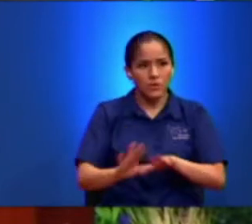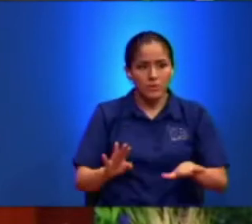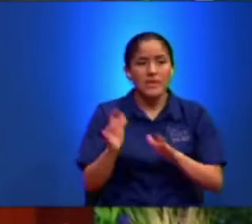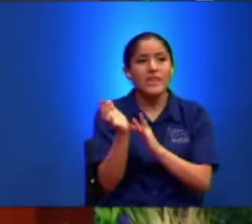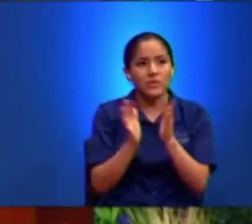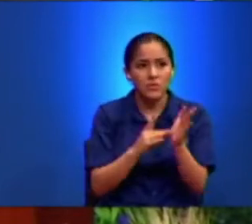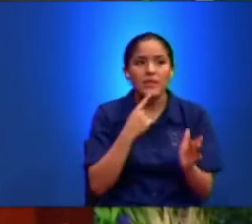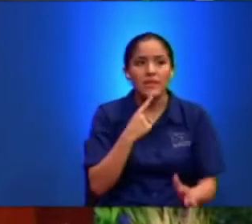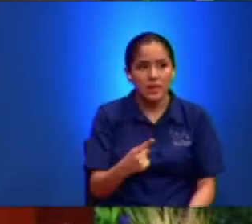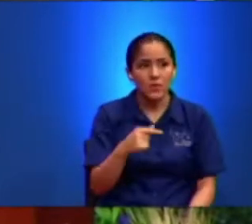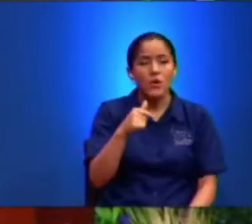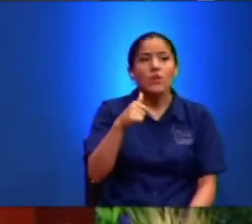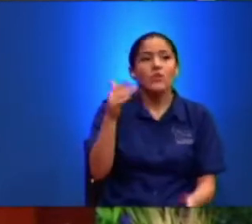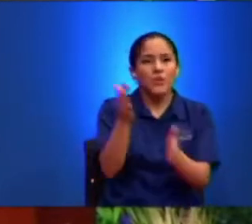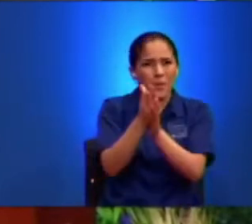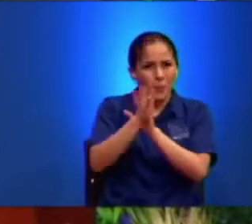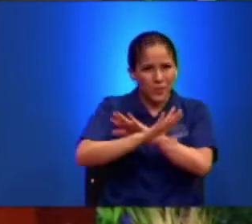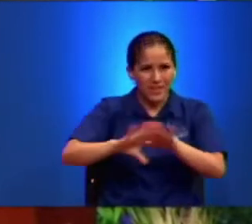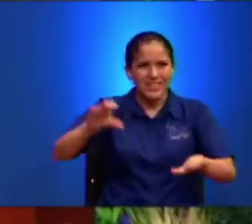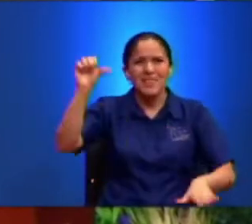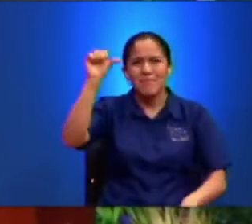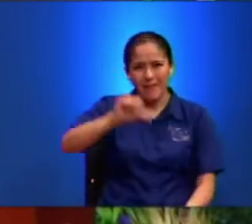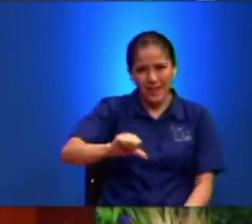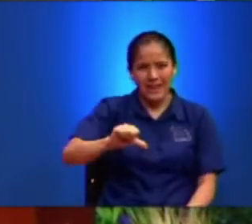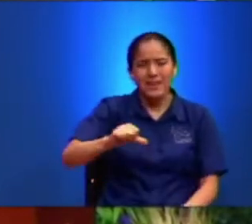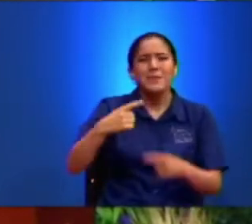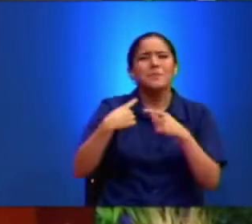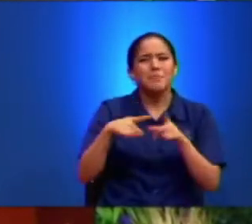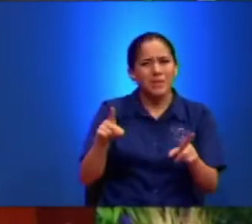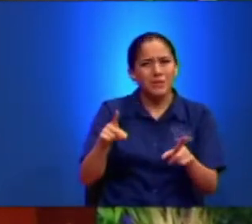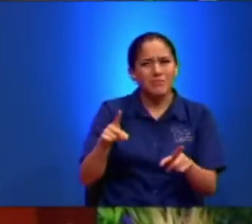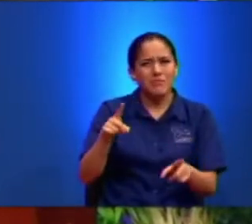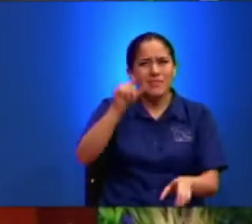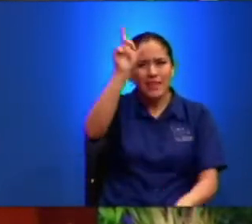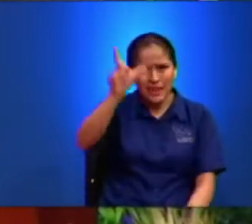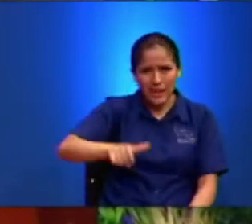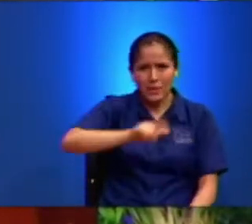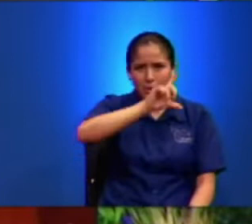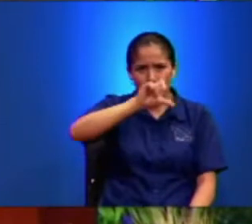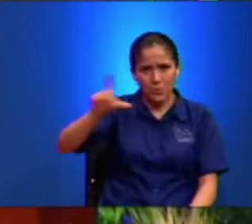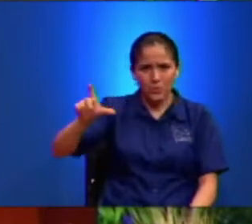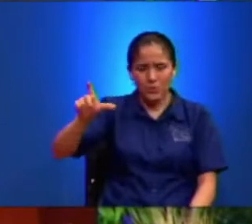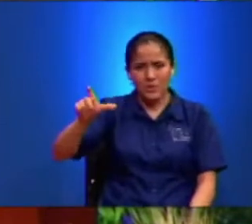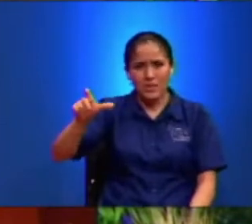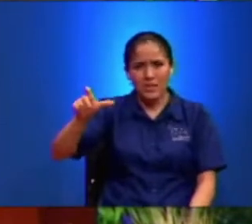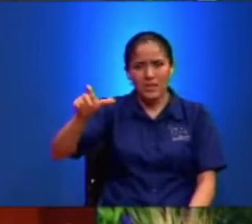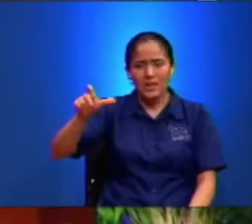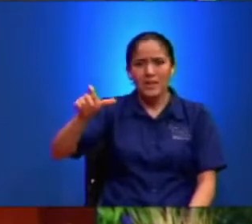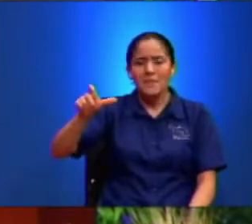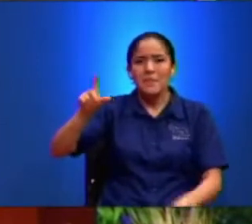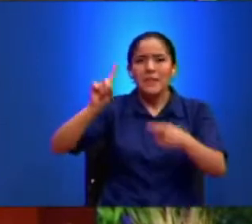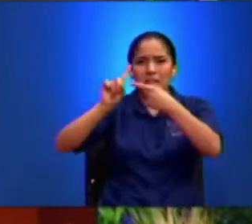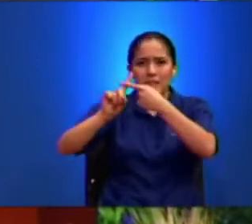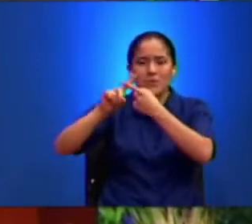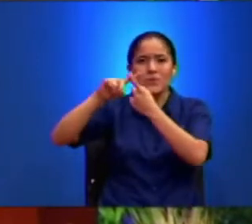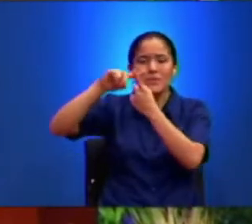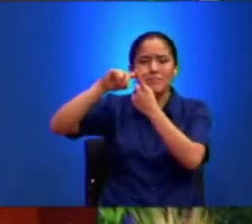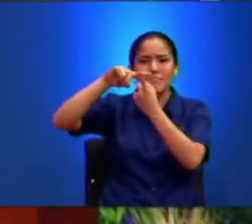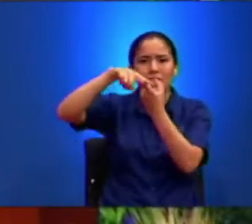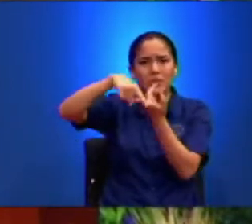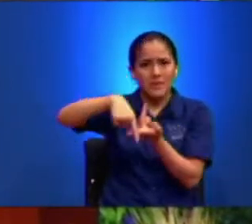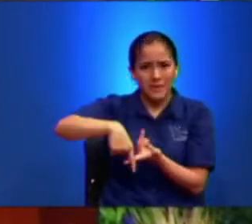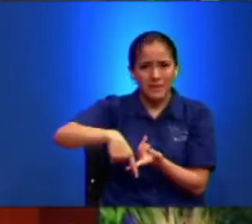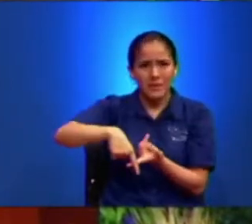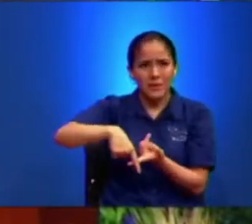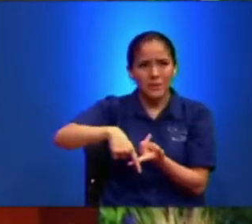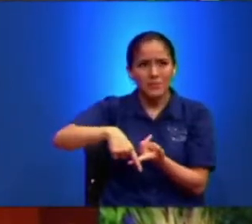Terrible Pero Crucificado Boca Abajo Si La Tortura De La Crucificación Era Que Los